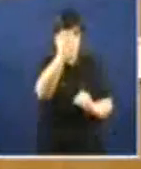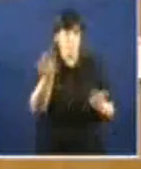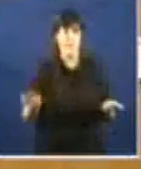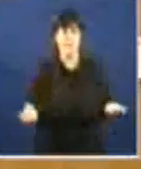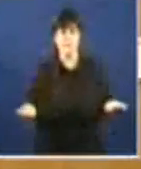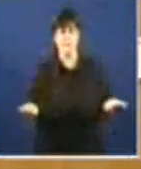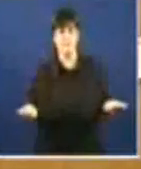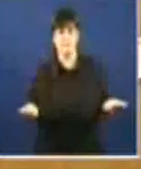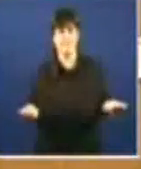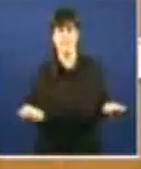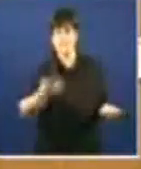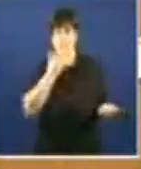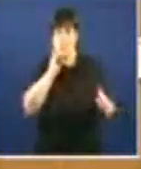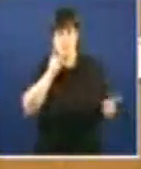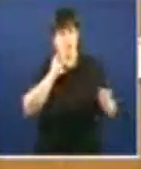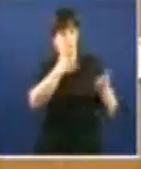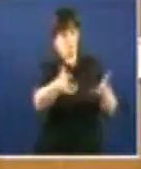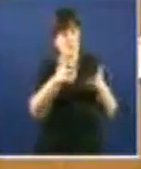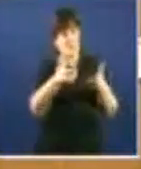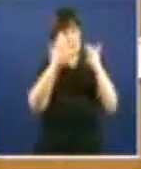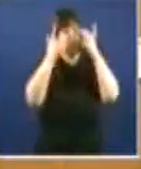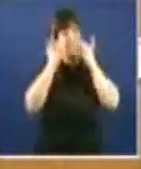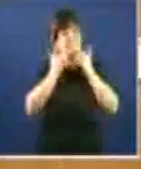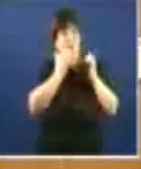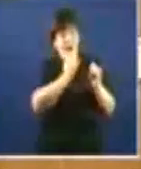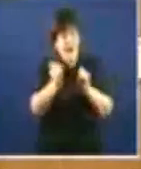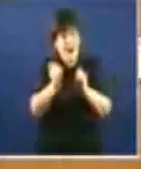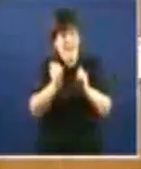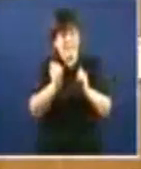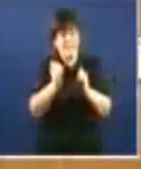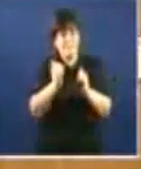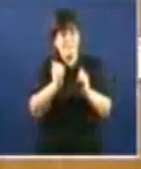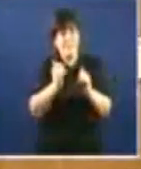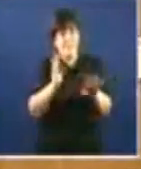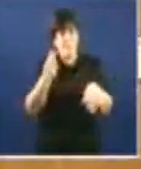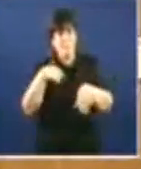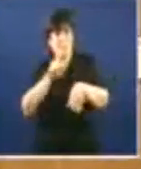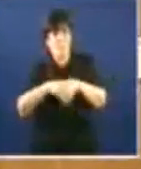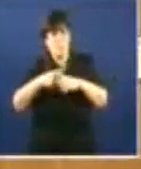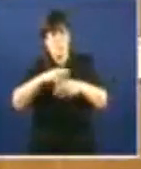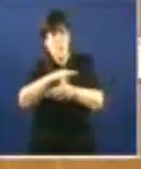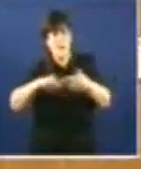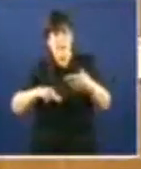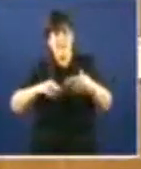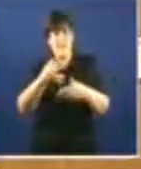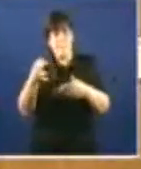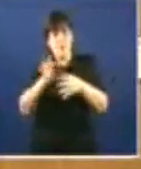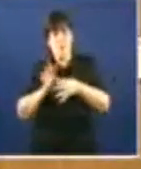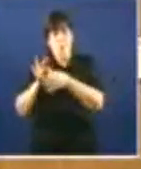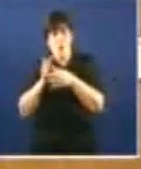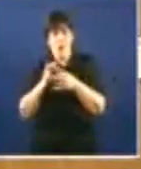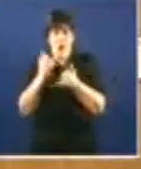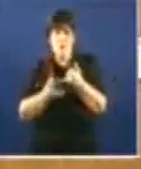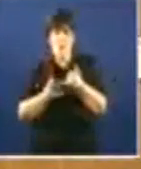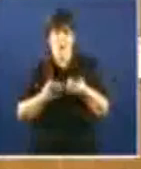tendo beneficios netos a xunta de Galicia e Unión Fenosa incrementarán o seu beneficio polos intereses dos préstamos